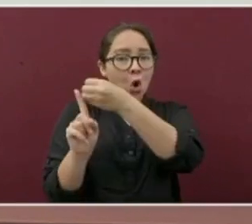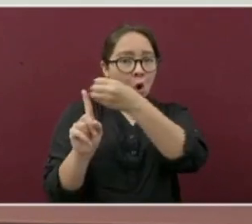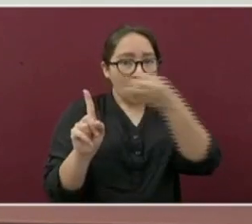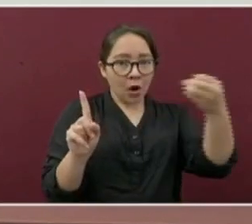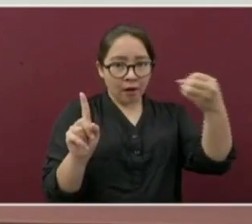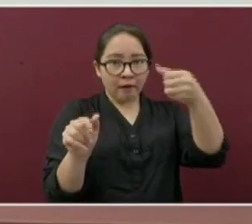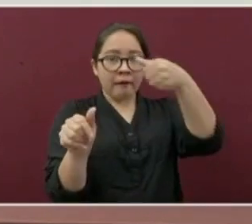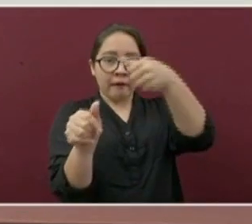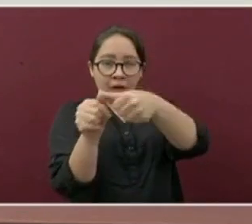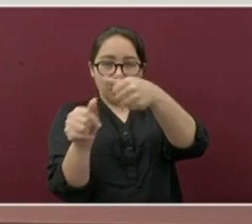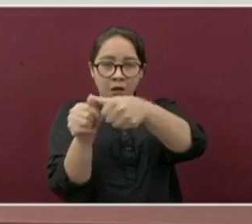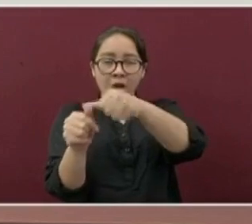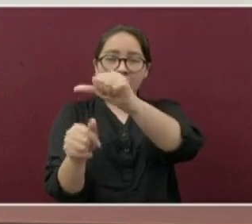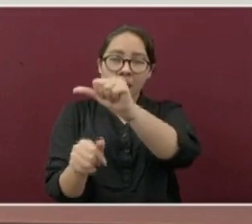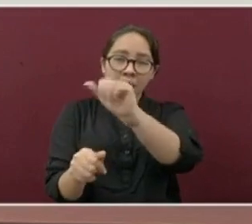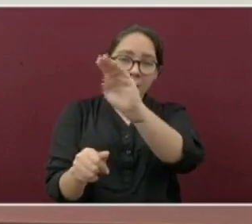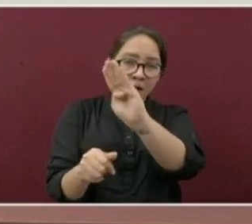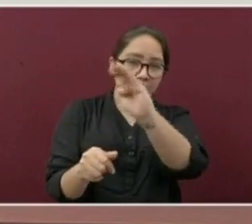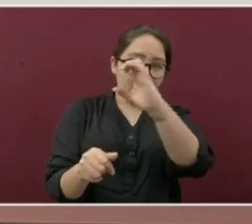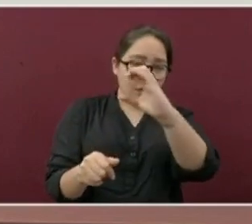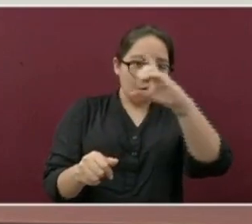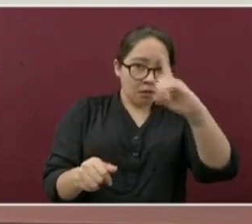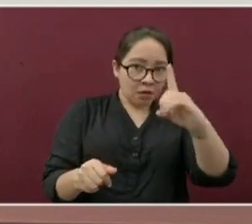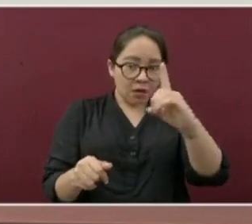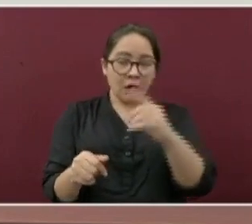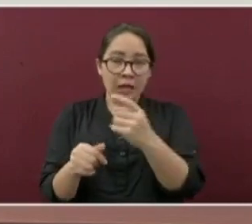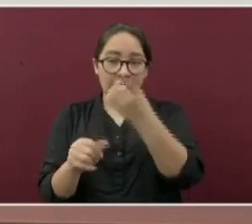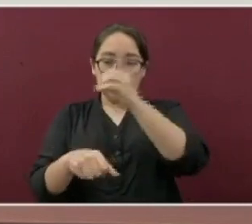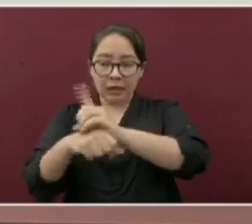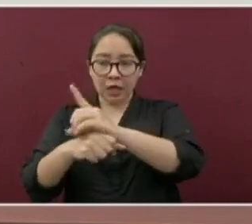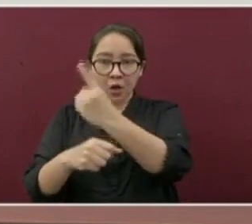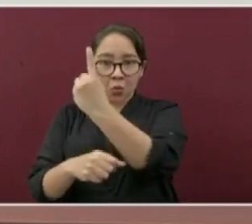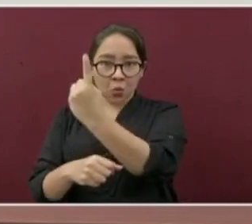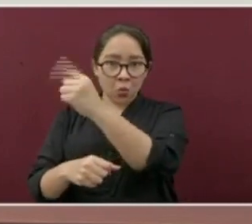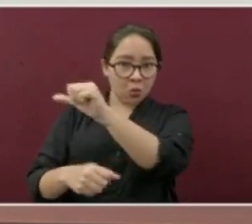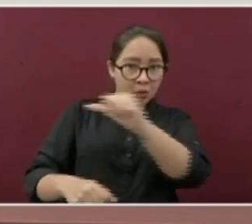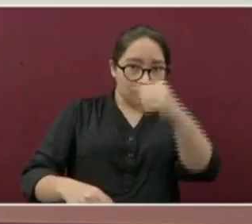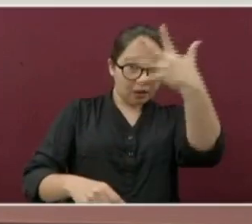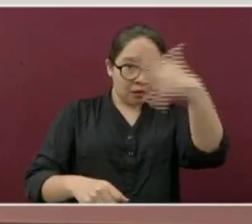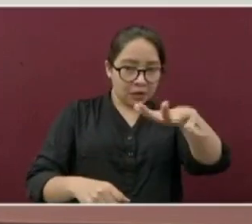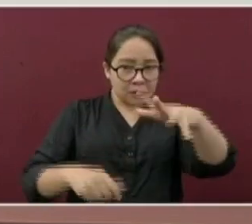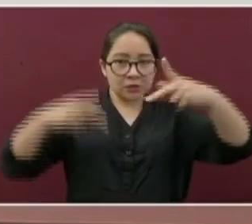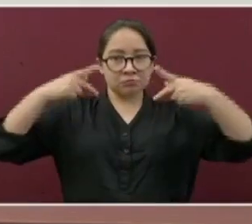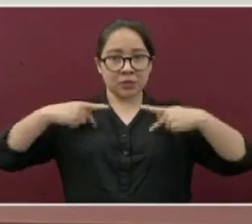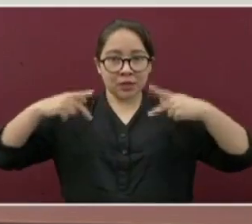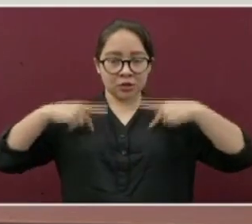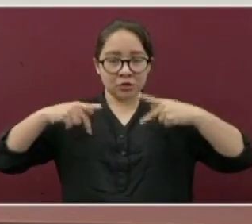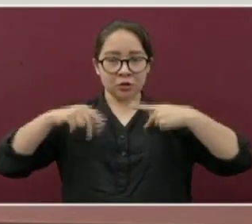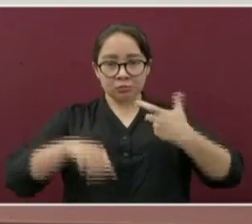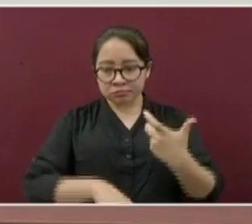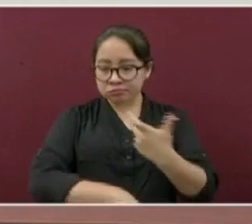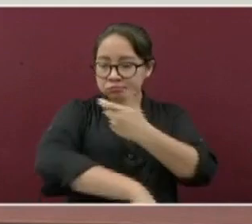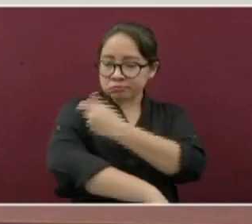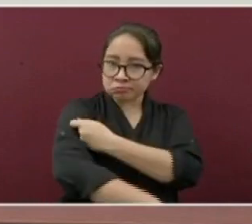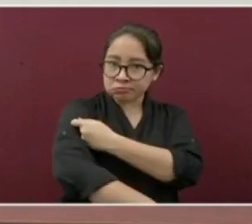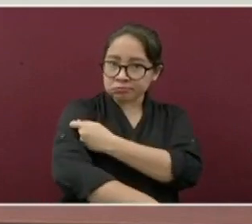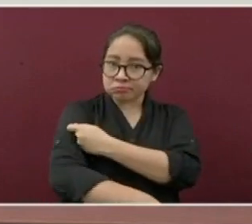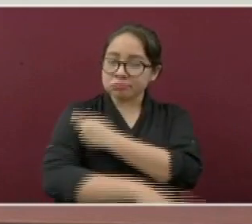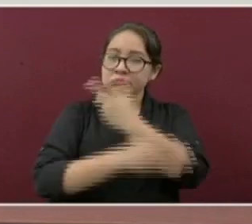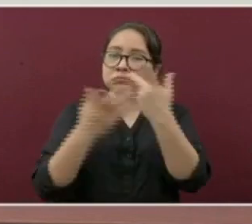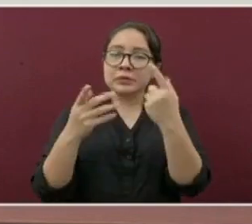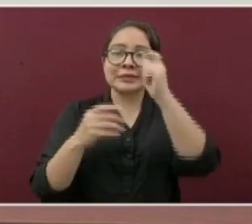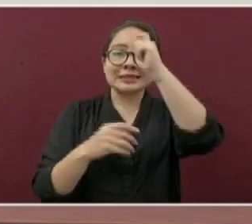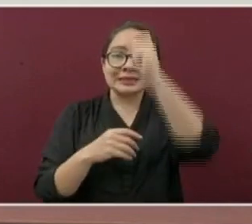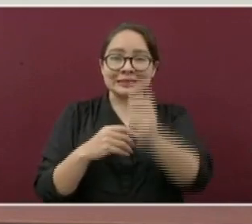en el que el día uno al día diez se estarán vacunando a personas de acuerdo a la